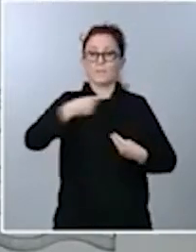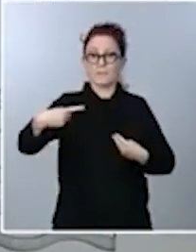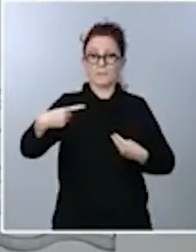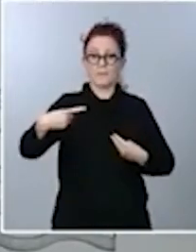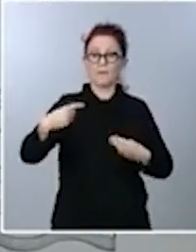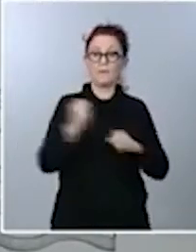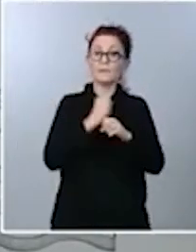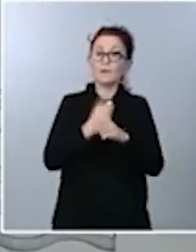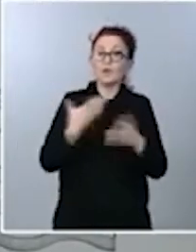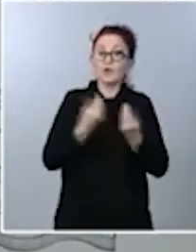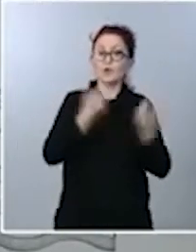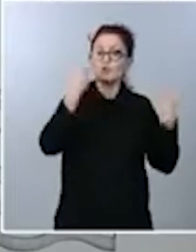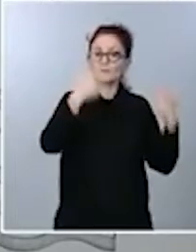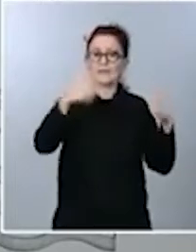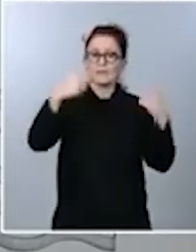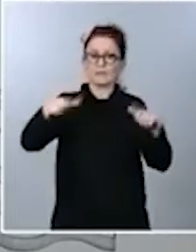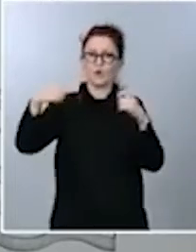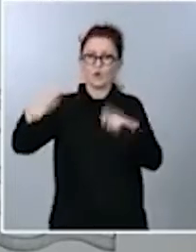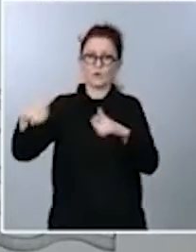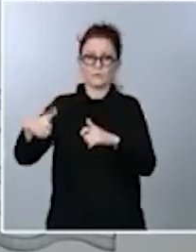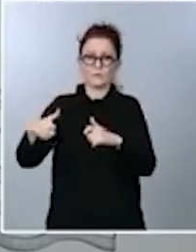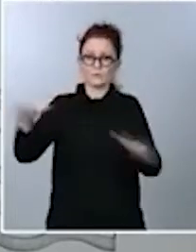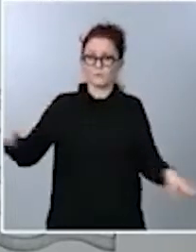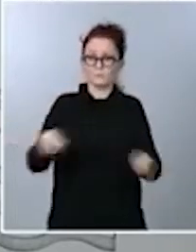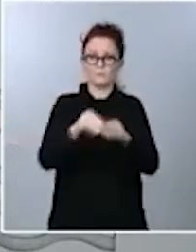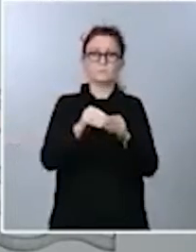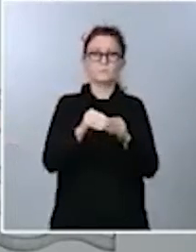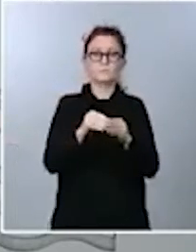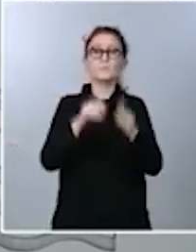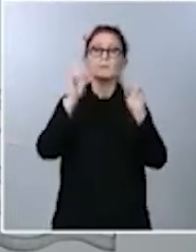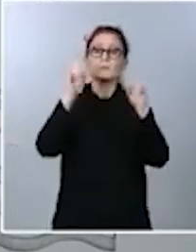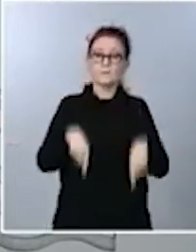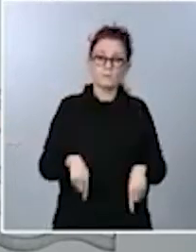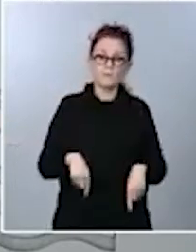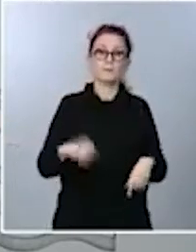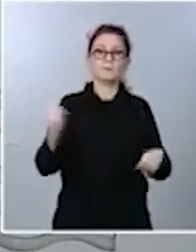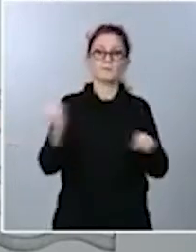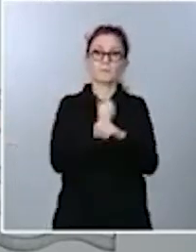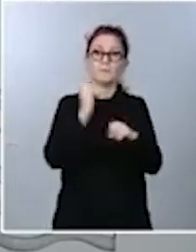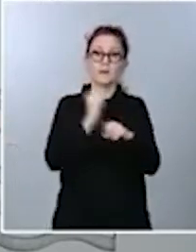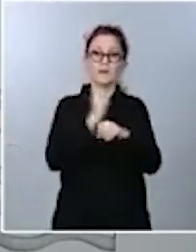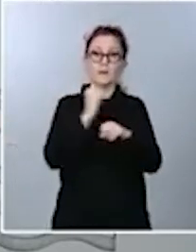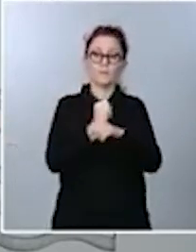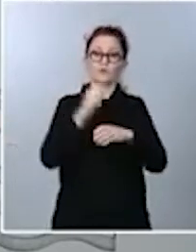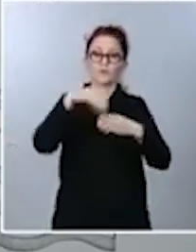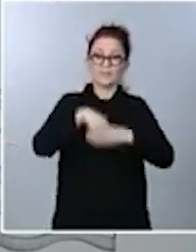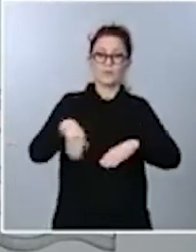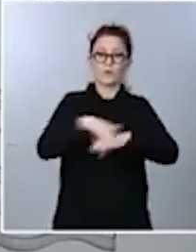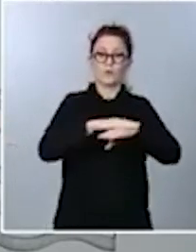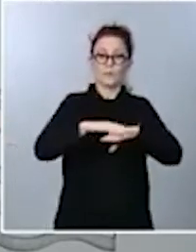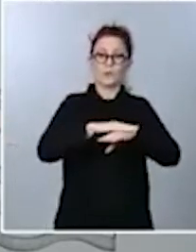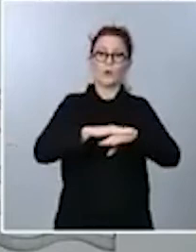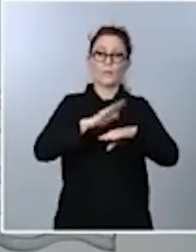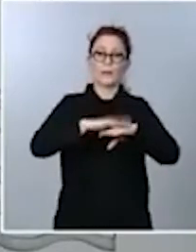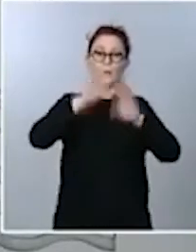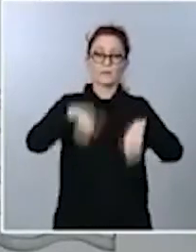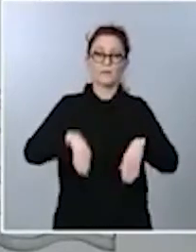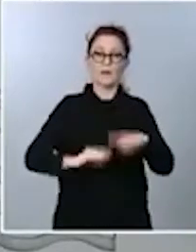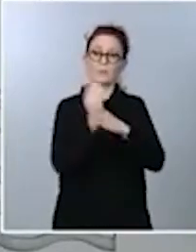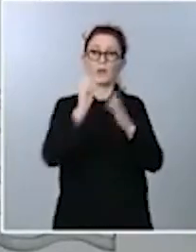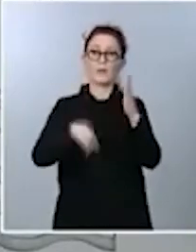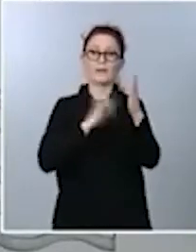sectores. Por supuesto, trabajaremos al interior del Gobierno para que la ley sea una ley satisfactoria para todas las partes.